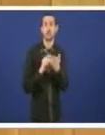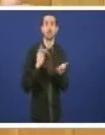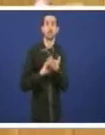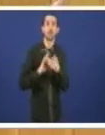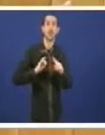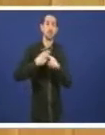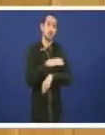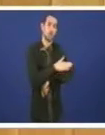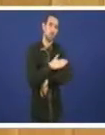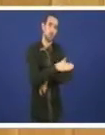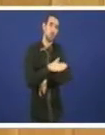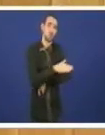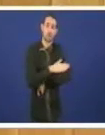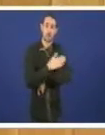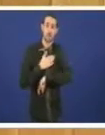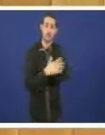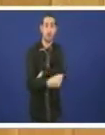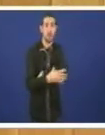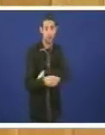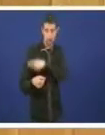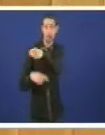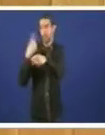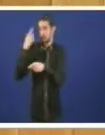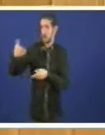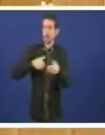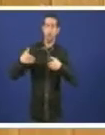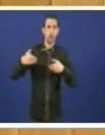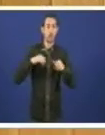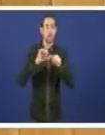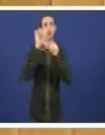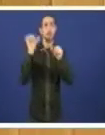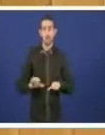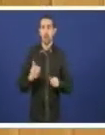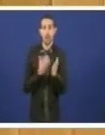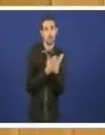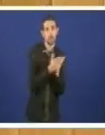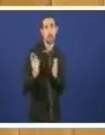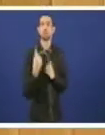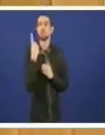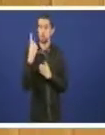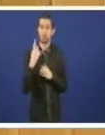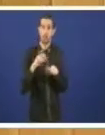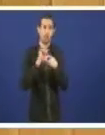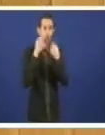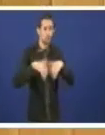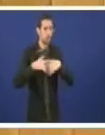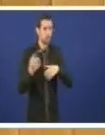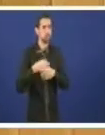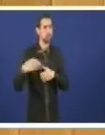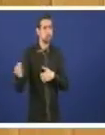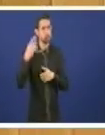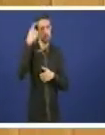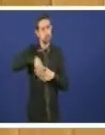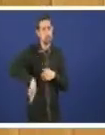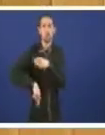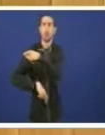Barbanza que están vostedes sempre pedindo modelos alternativos o seu item ningún que está funcionando perfectamente e desde logo polo que se ve non